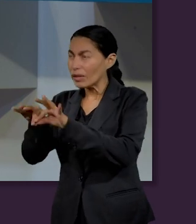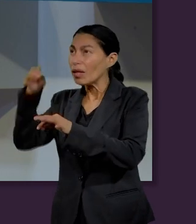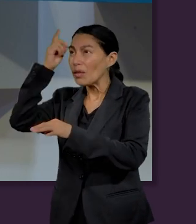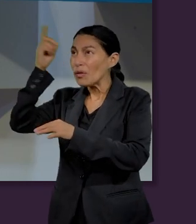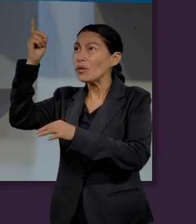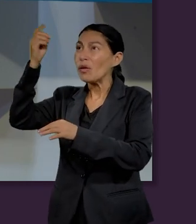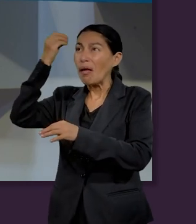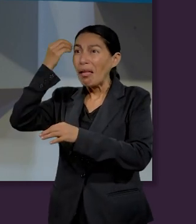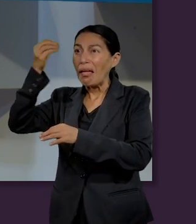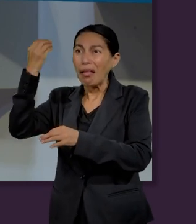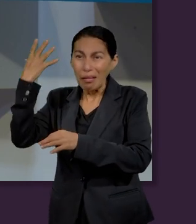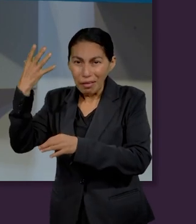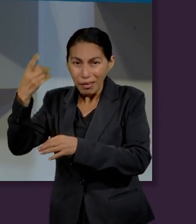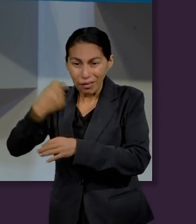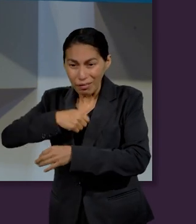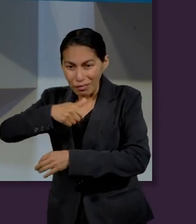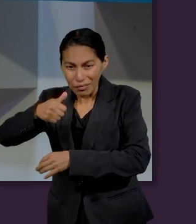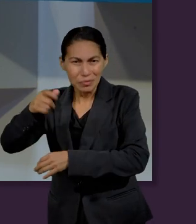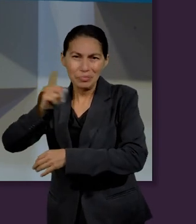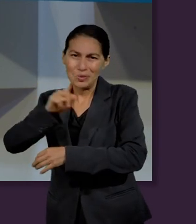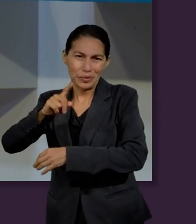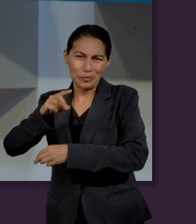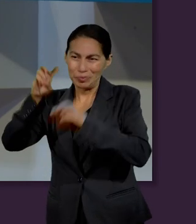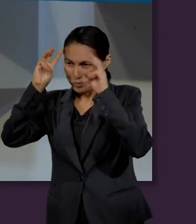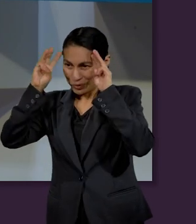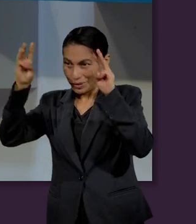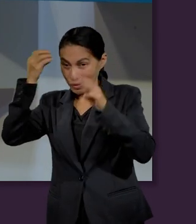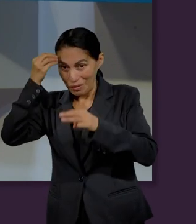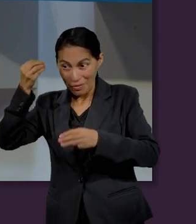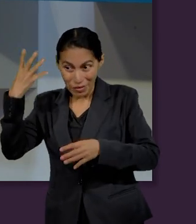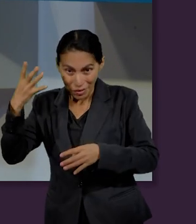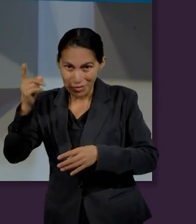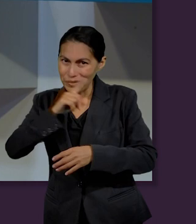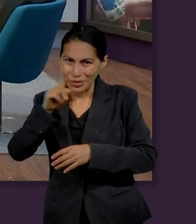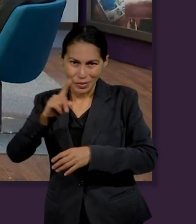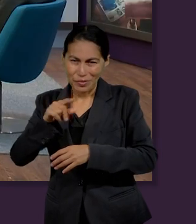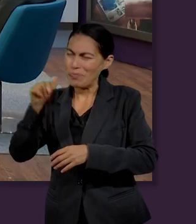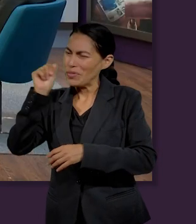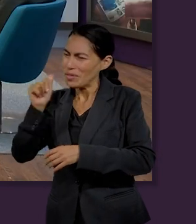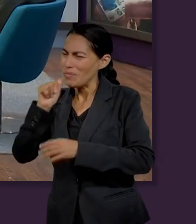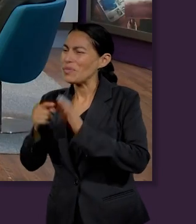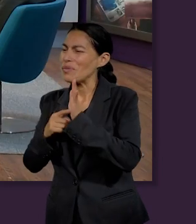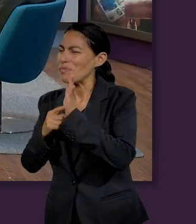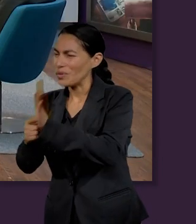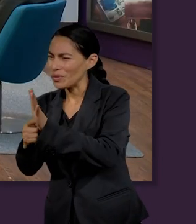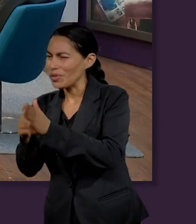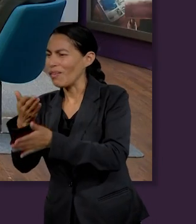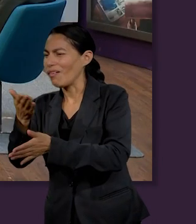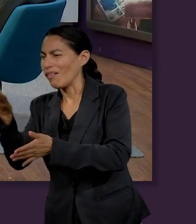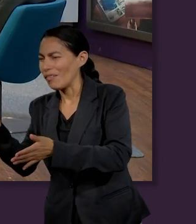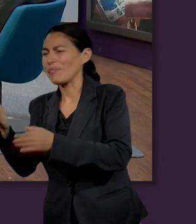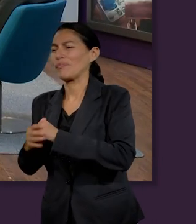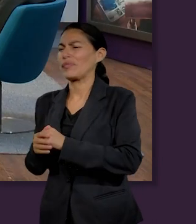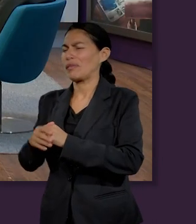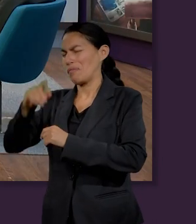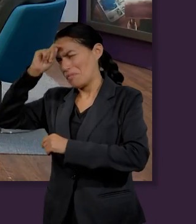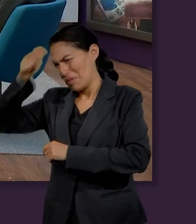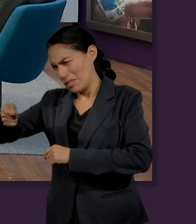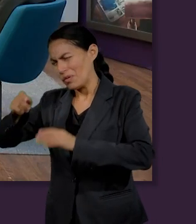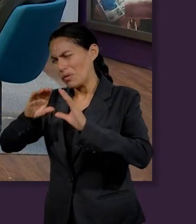Dios nunca se olvidó de él se le reveló a través del desierto aprendiendo lecciones hasta que él